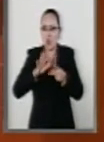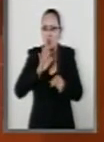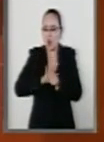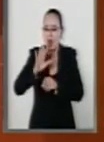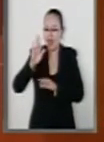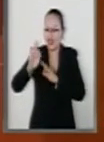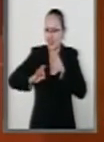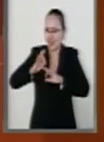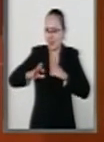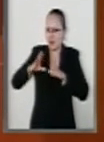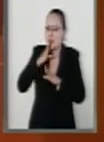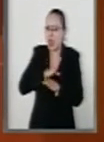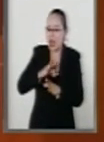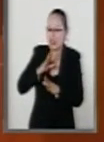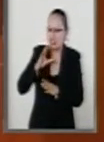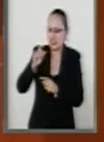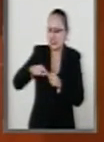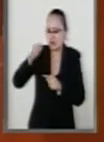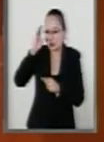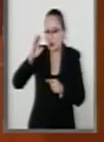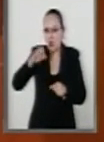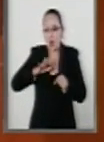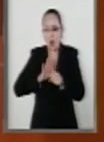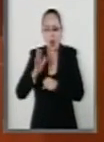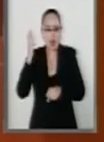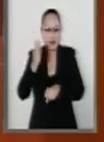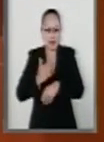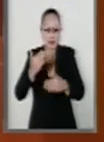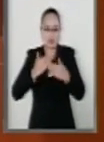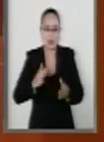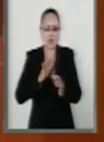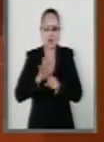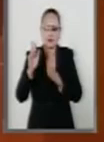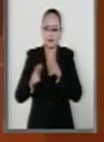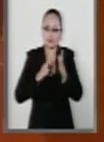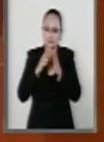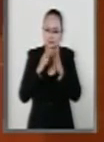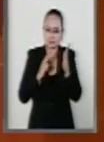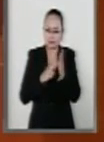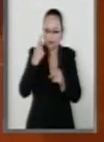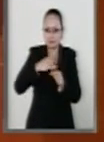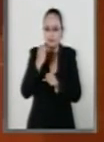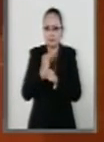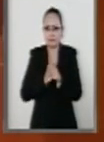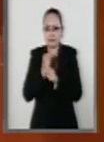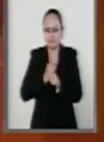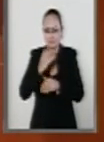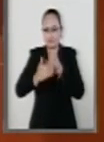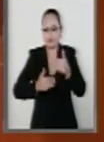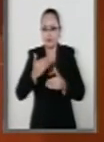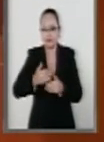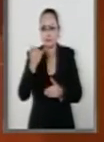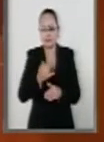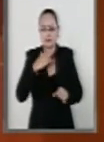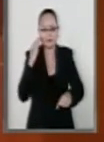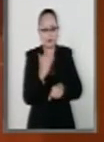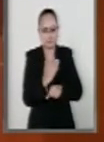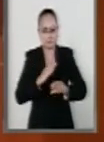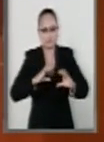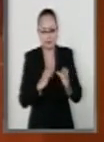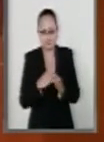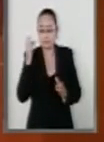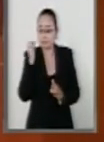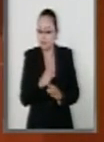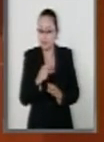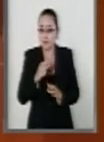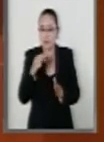inhumanos o degradantes y sus sanciones así como las reglas generales para su investigación, procesamiento y sanción así